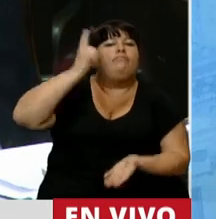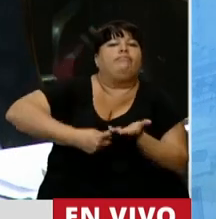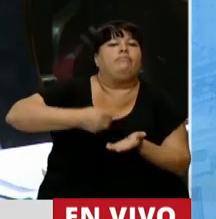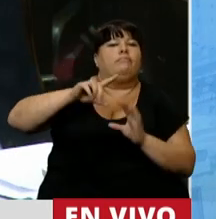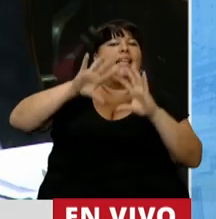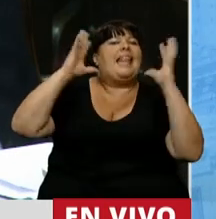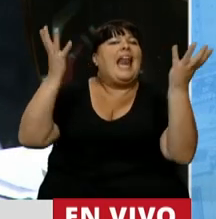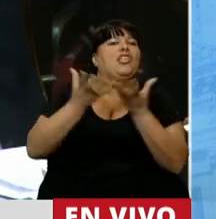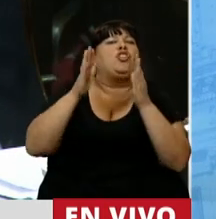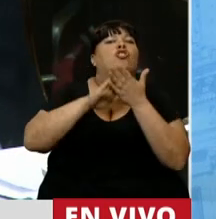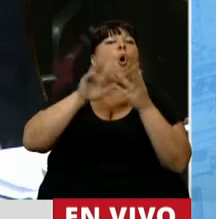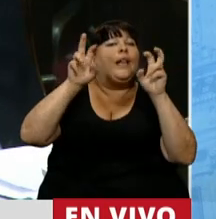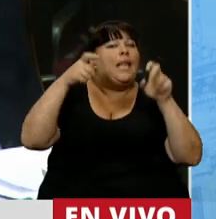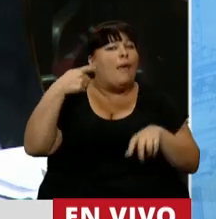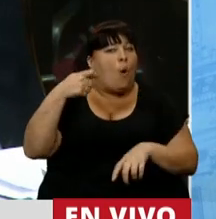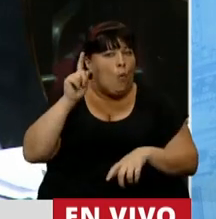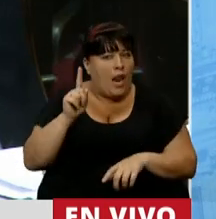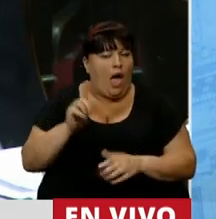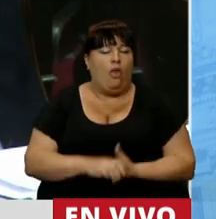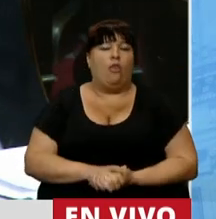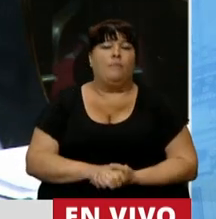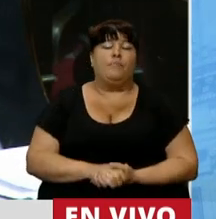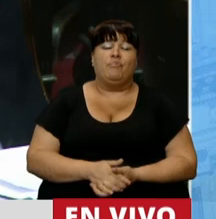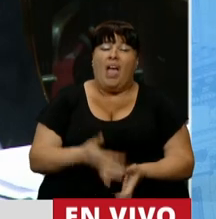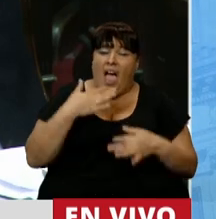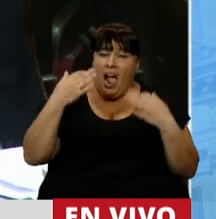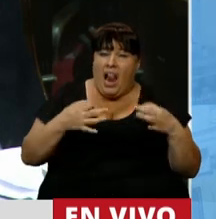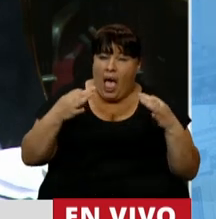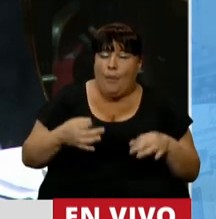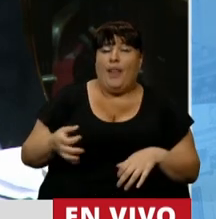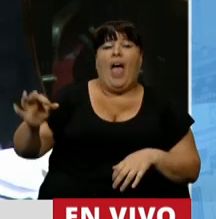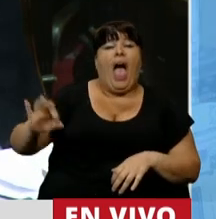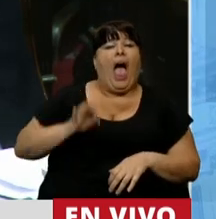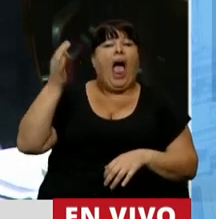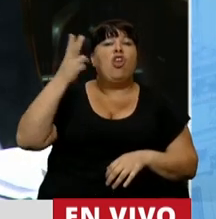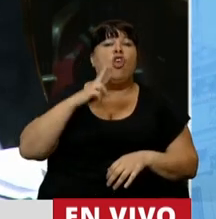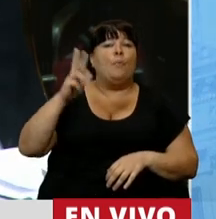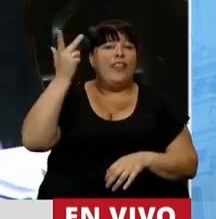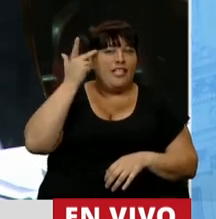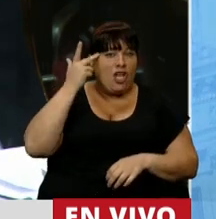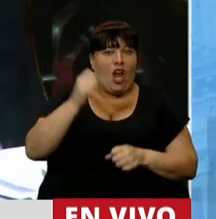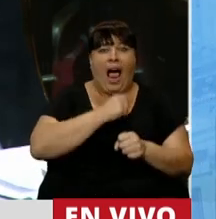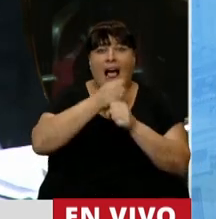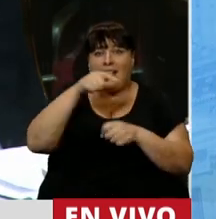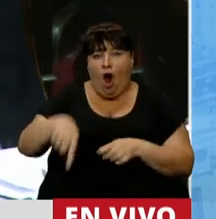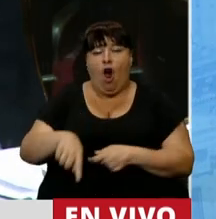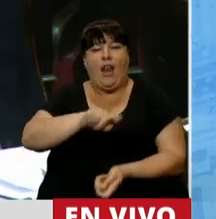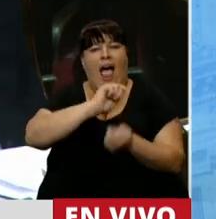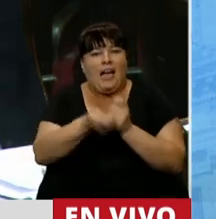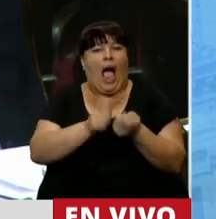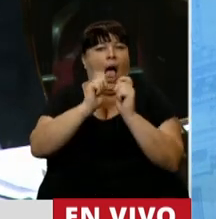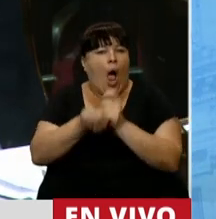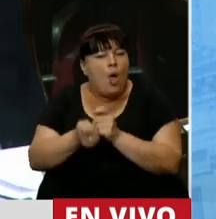en materia jubilatoria. Lo cierto, Presidente, que desde el año 2018 los cambios que se